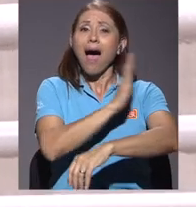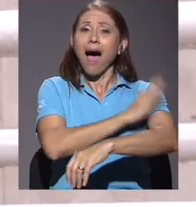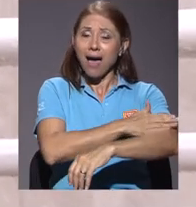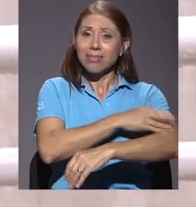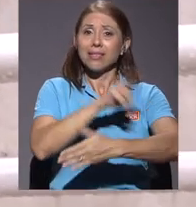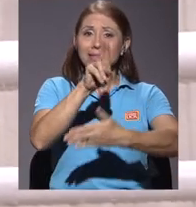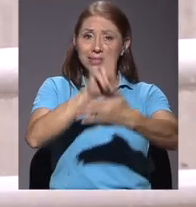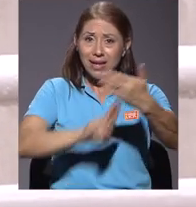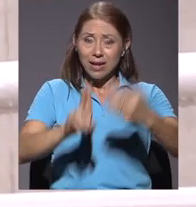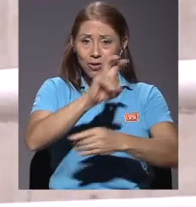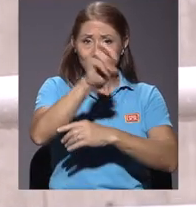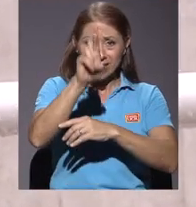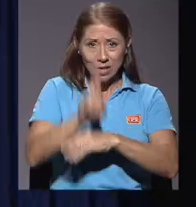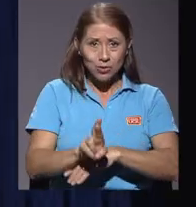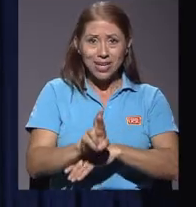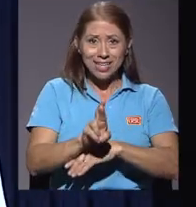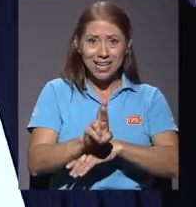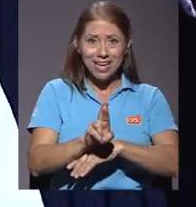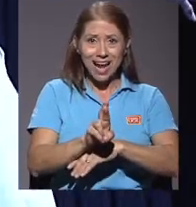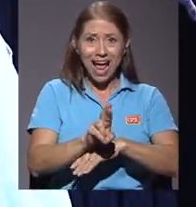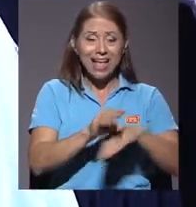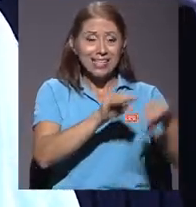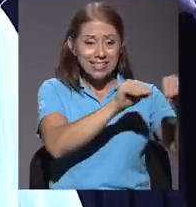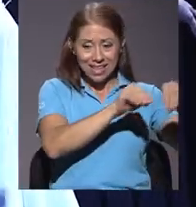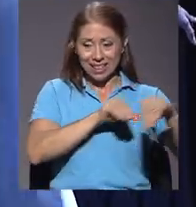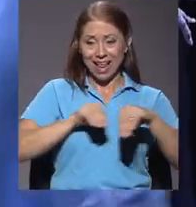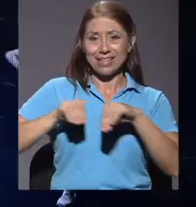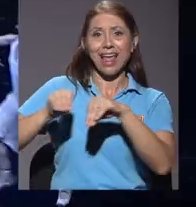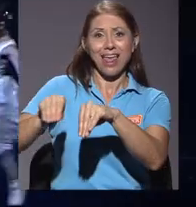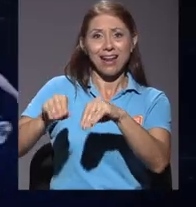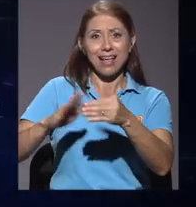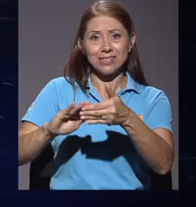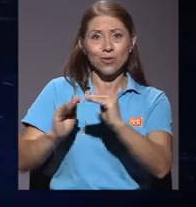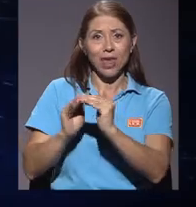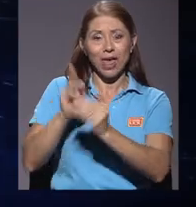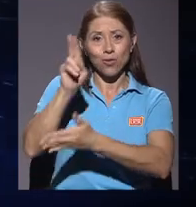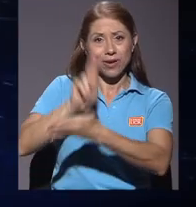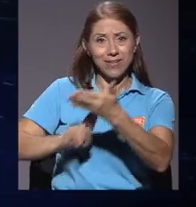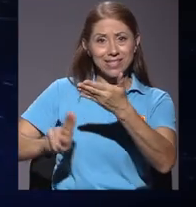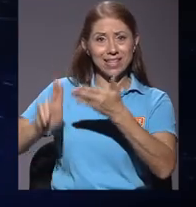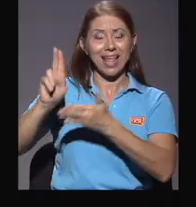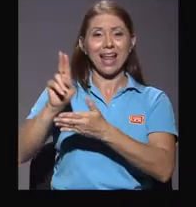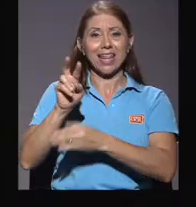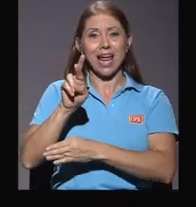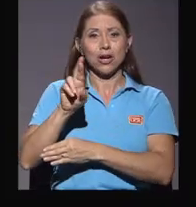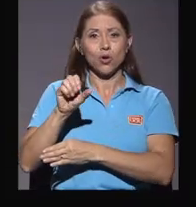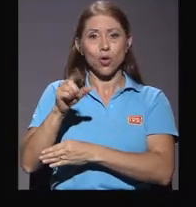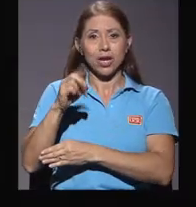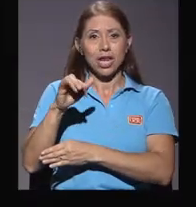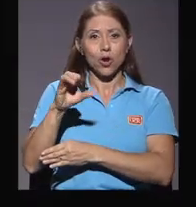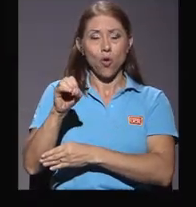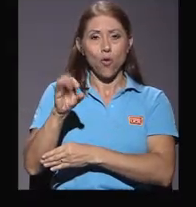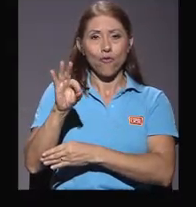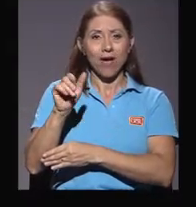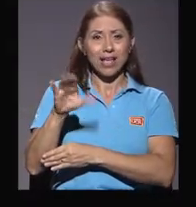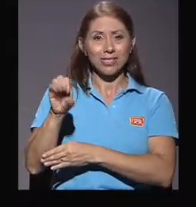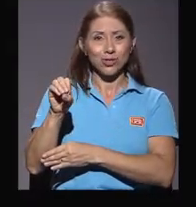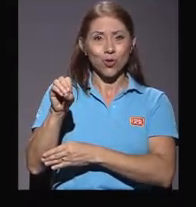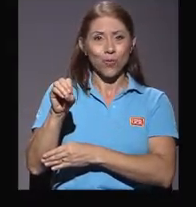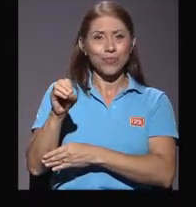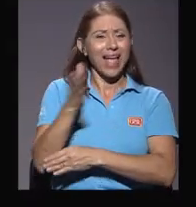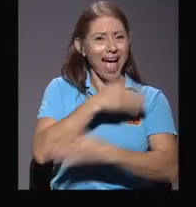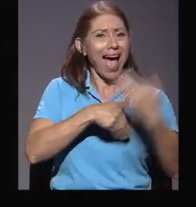la Universidad de Costa Rica se trasladara a la ciudad universitaria llamada ahora Rodrigo Facio,